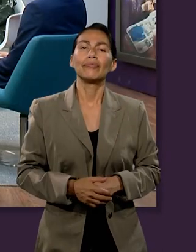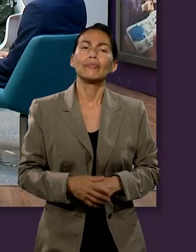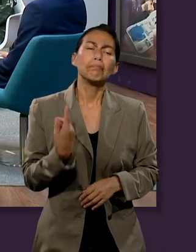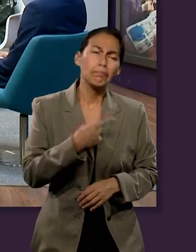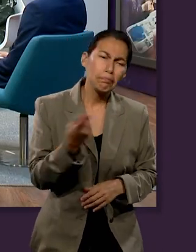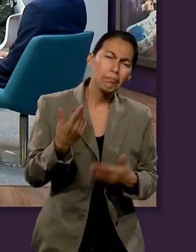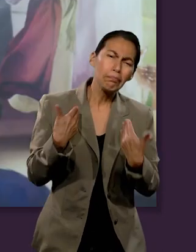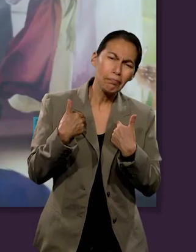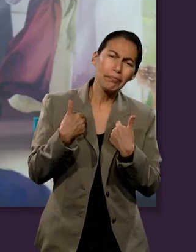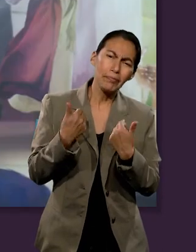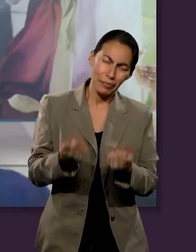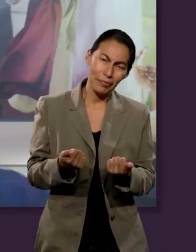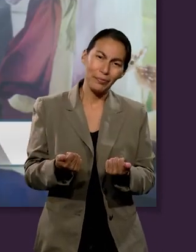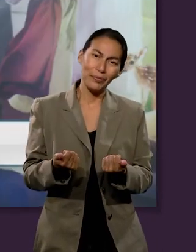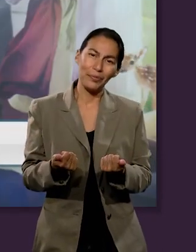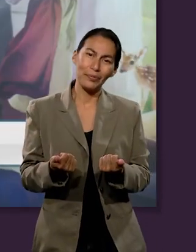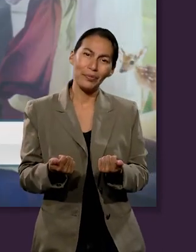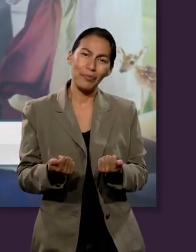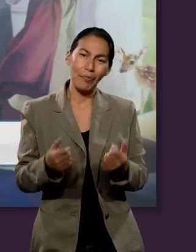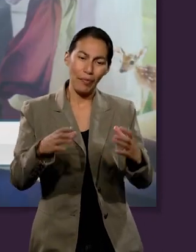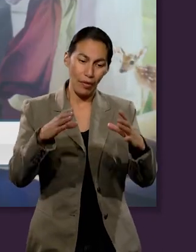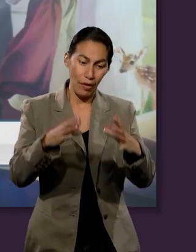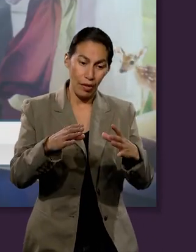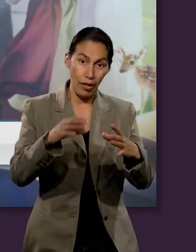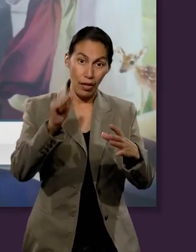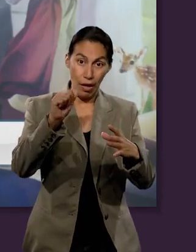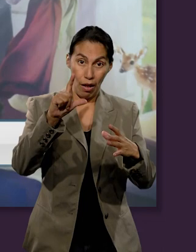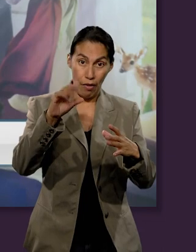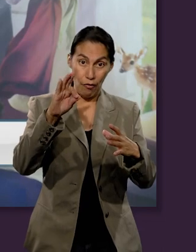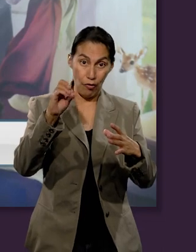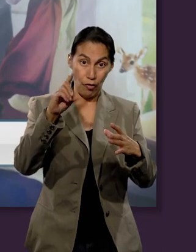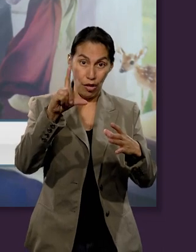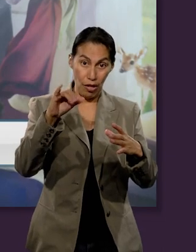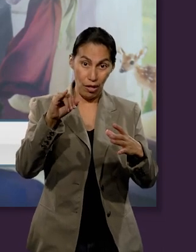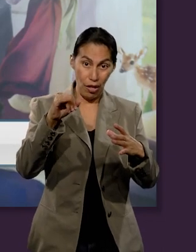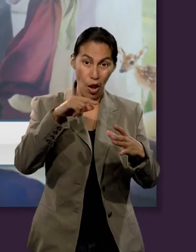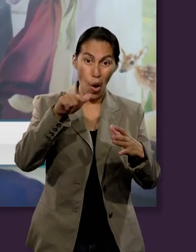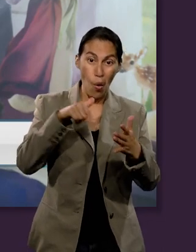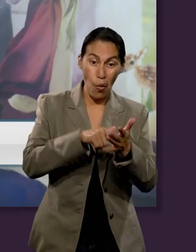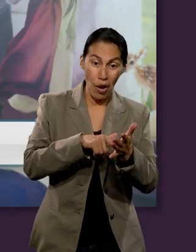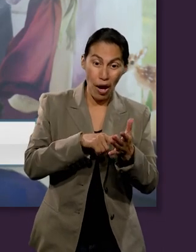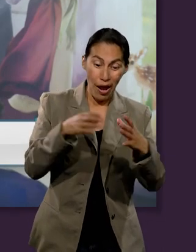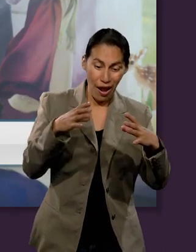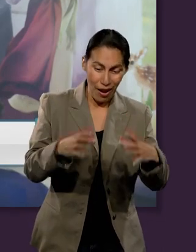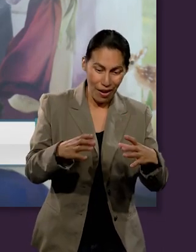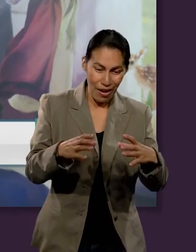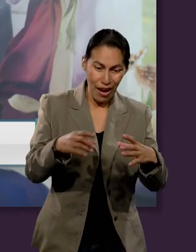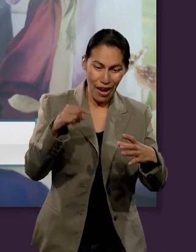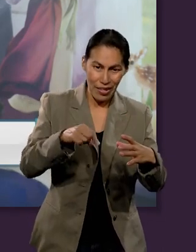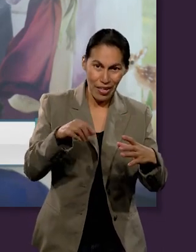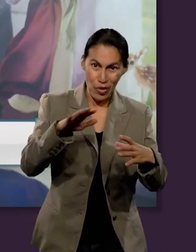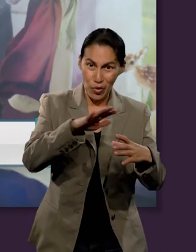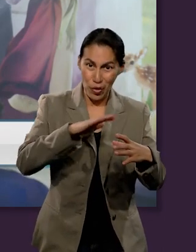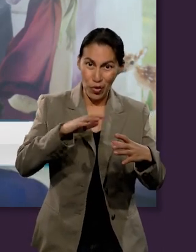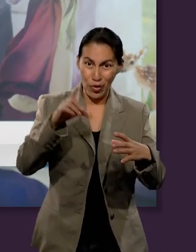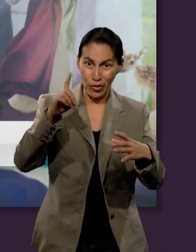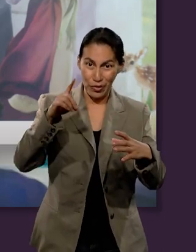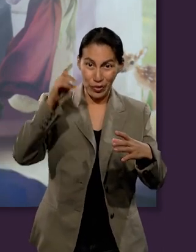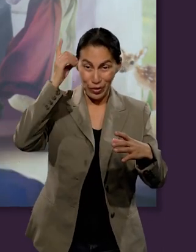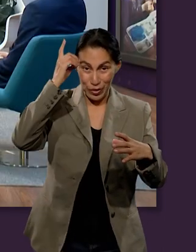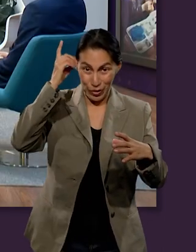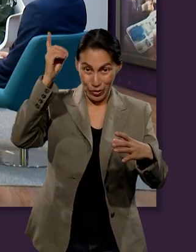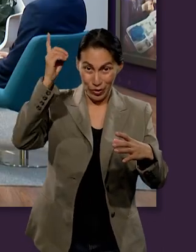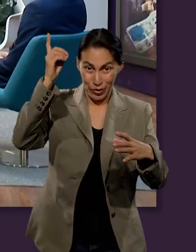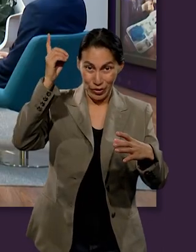Debemos entenderlo en el sentido de el alfolí es el lugar donde se reúne justamente ese tesoro de Dios,